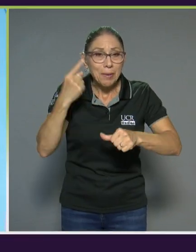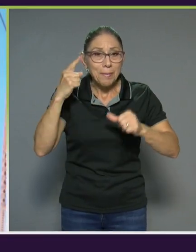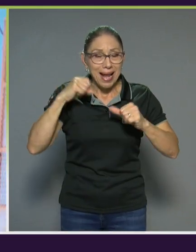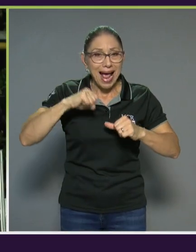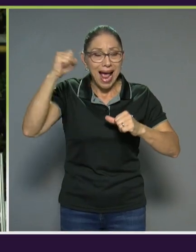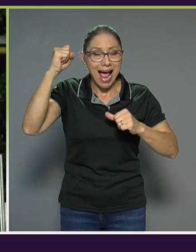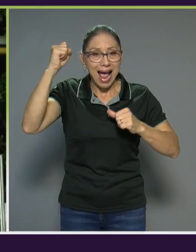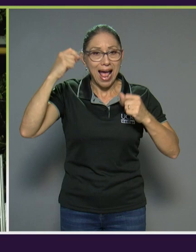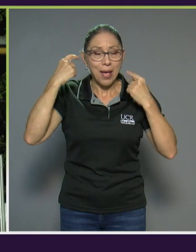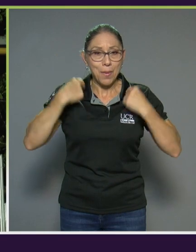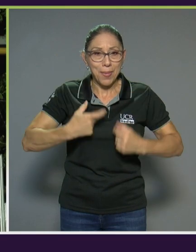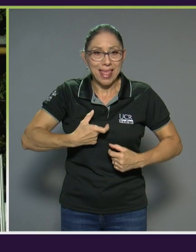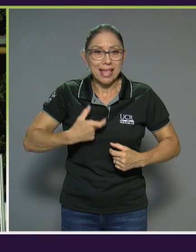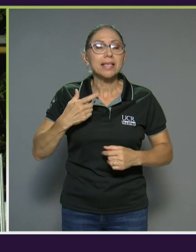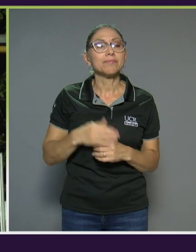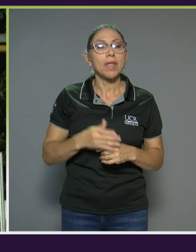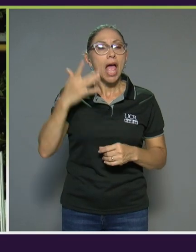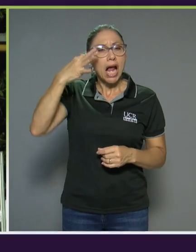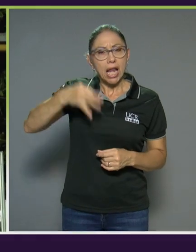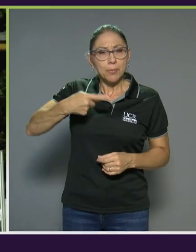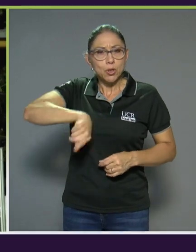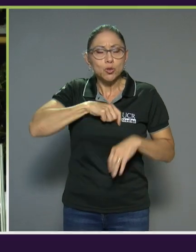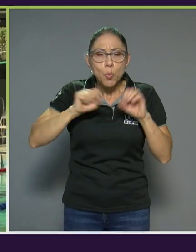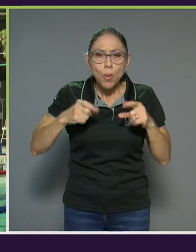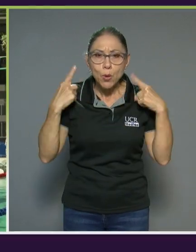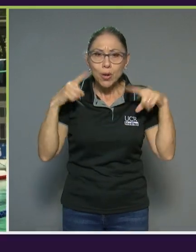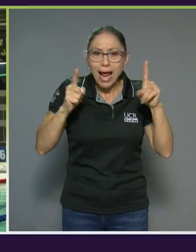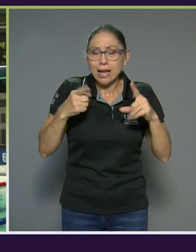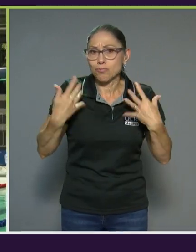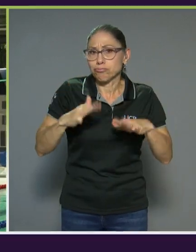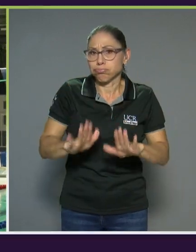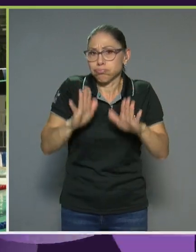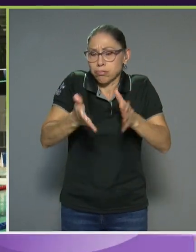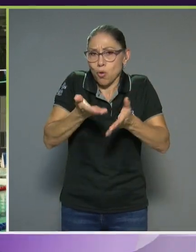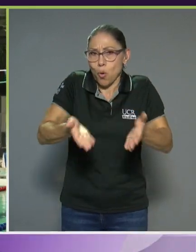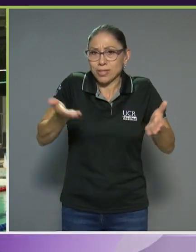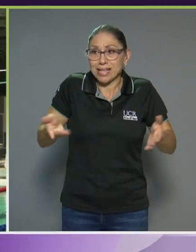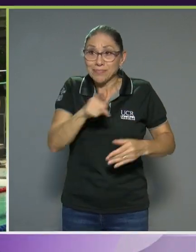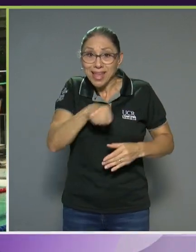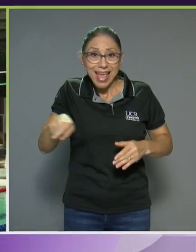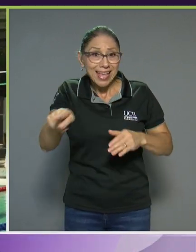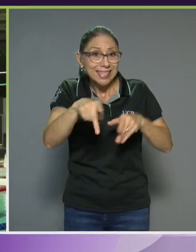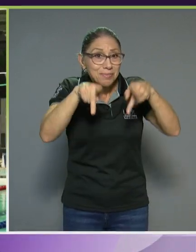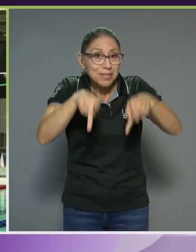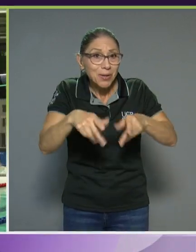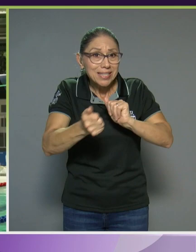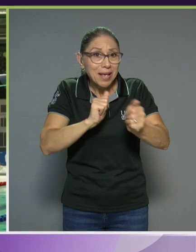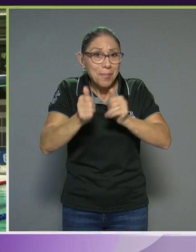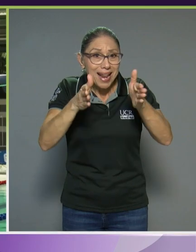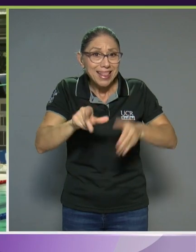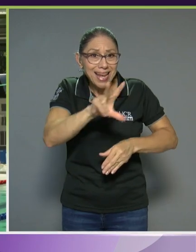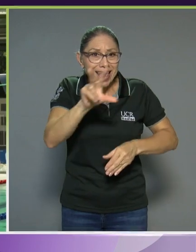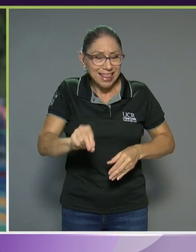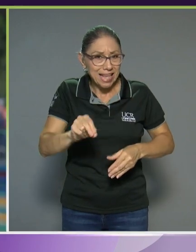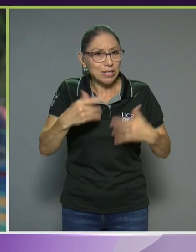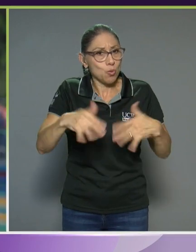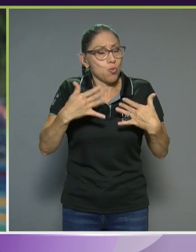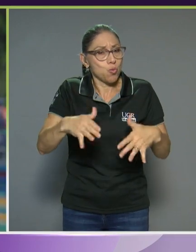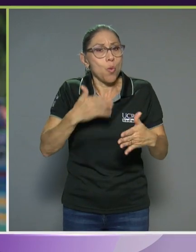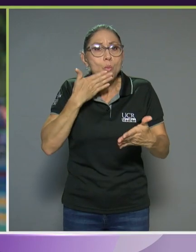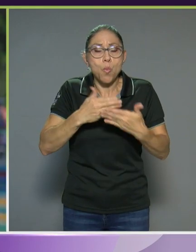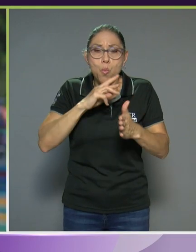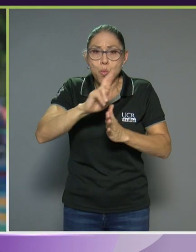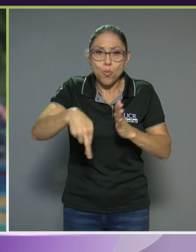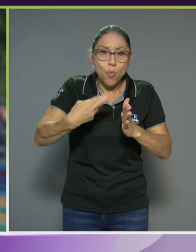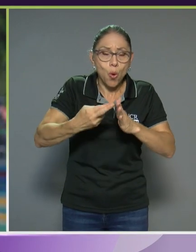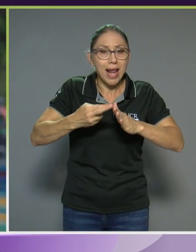grandes cosas en esta competencia y los paracletas se están haciendo sentir en estos Juegos Nacionales, tanto en natación como